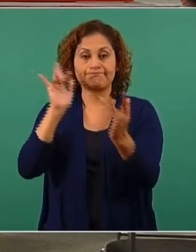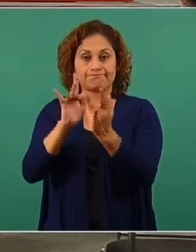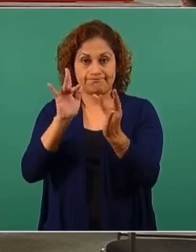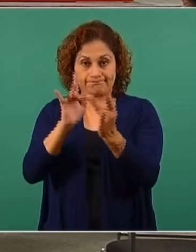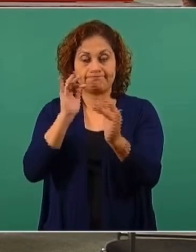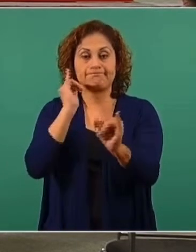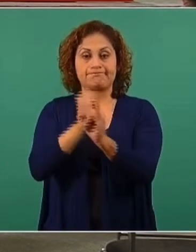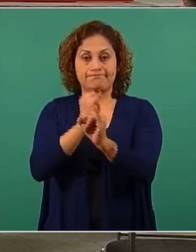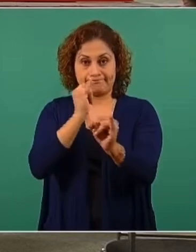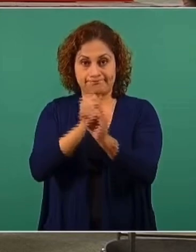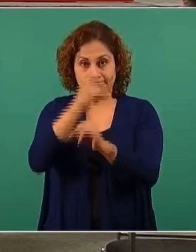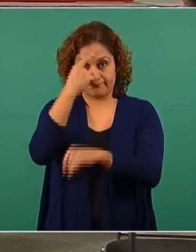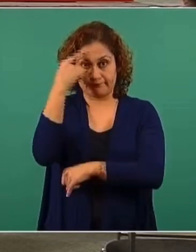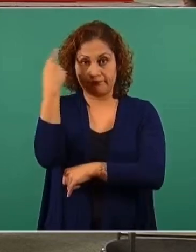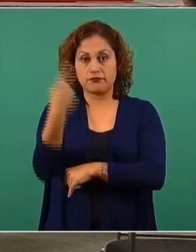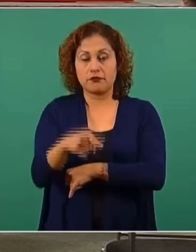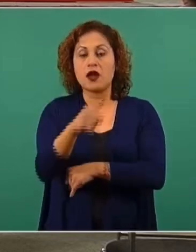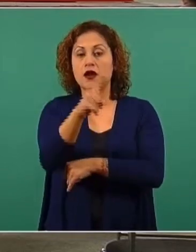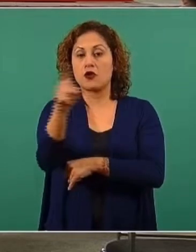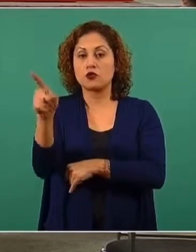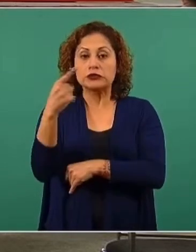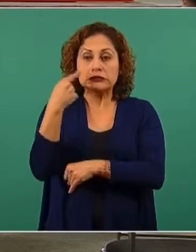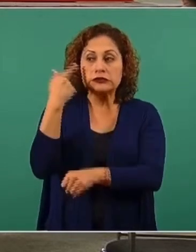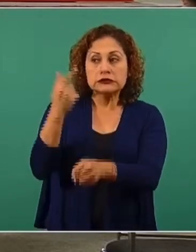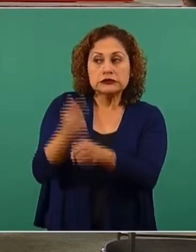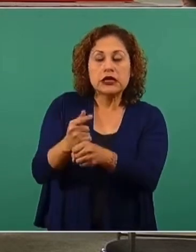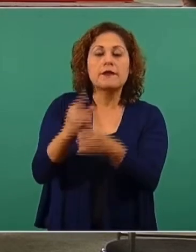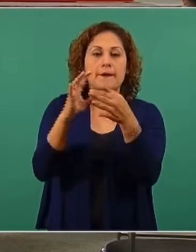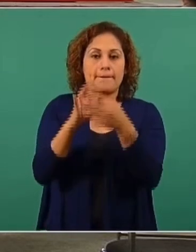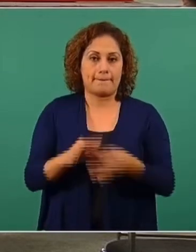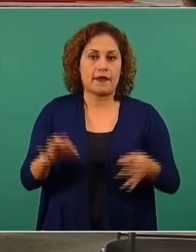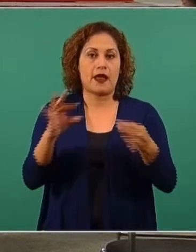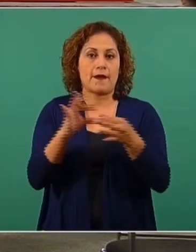para que se comunique cualquier pendiente que haya. Muchas gracias por ayudarnos.